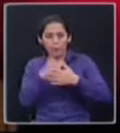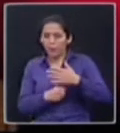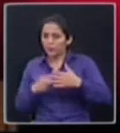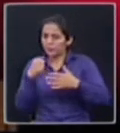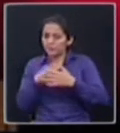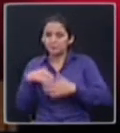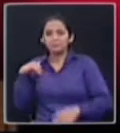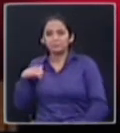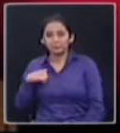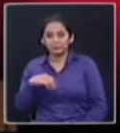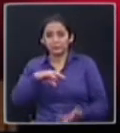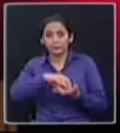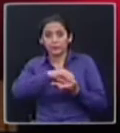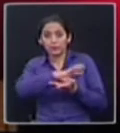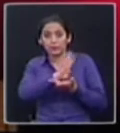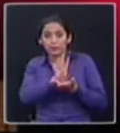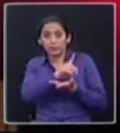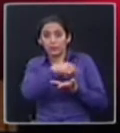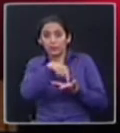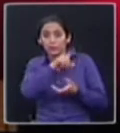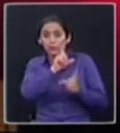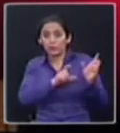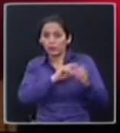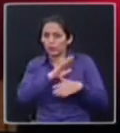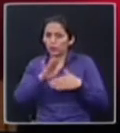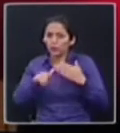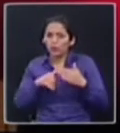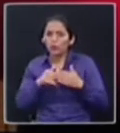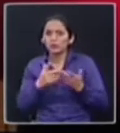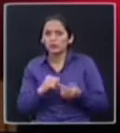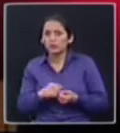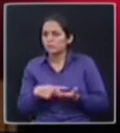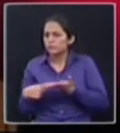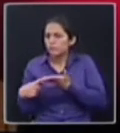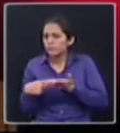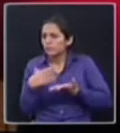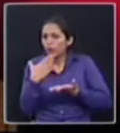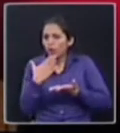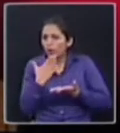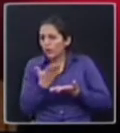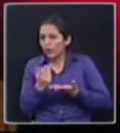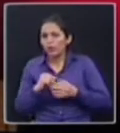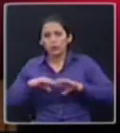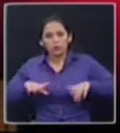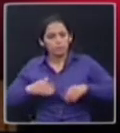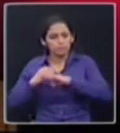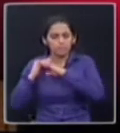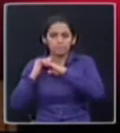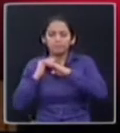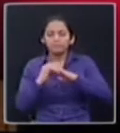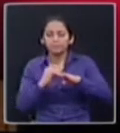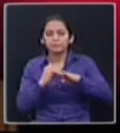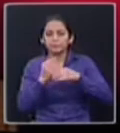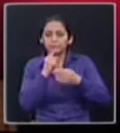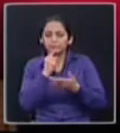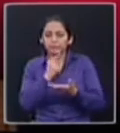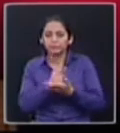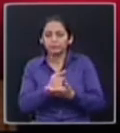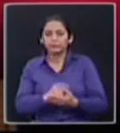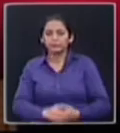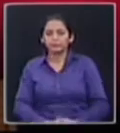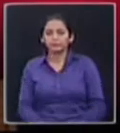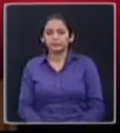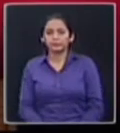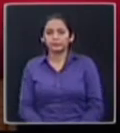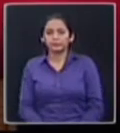Creo que la Asamblea Nacional hoy, más que nunca, está liderando esta batalla con pasos firmes y acciones concretas, como lo es específicamente